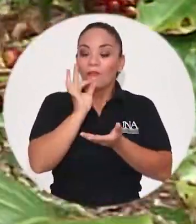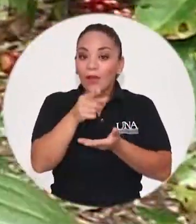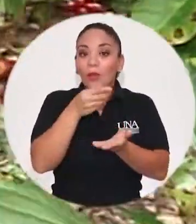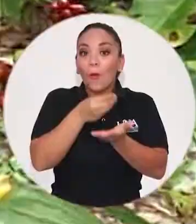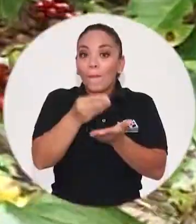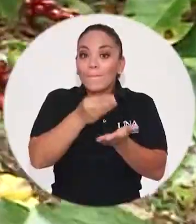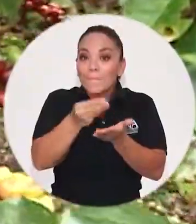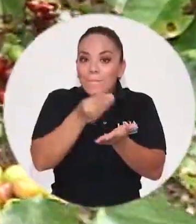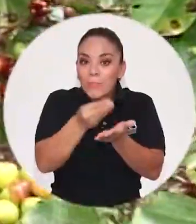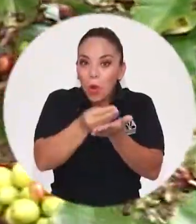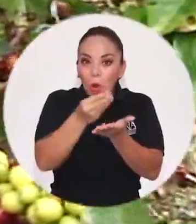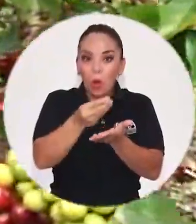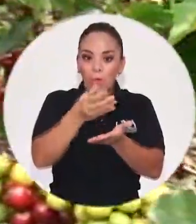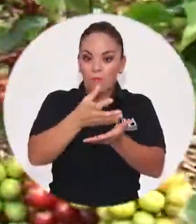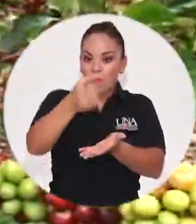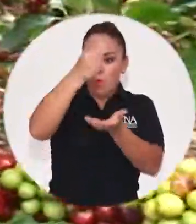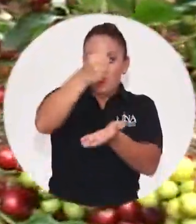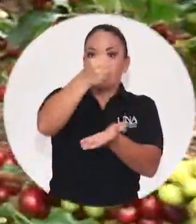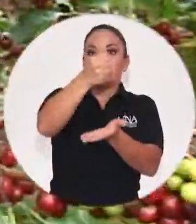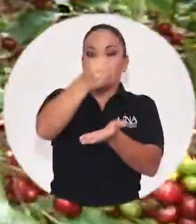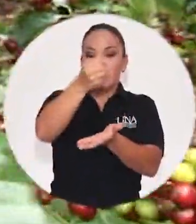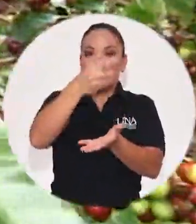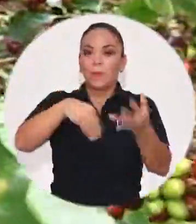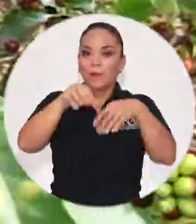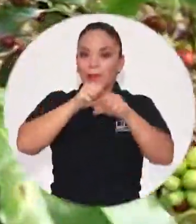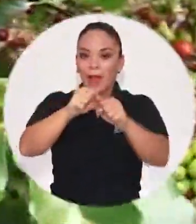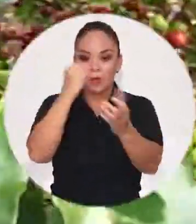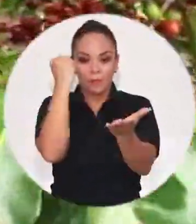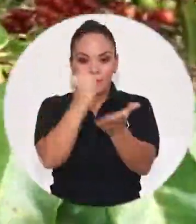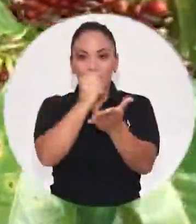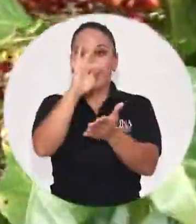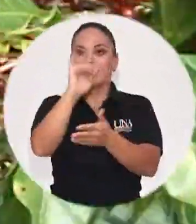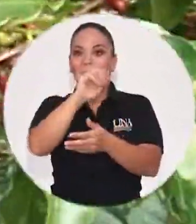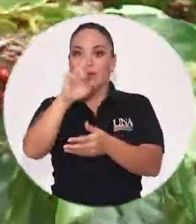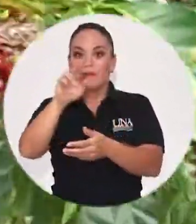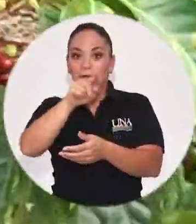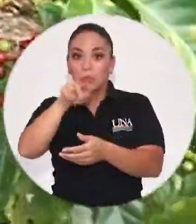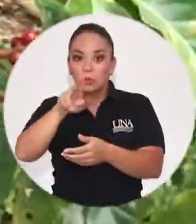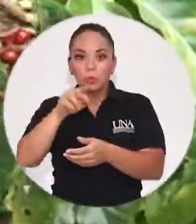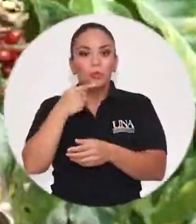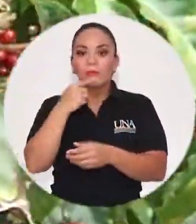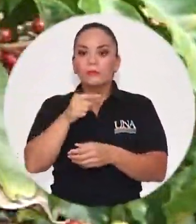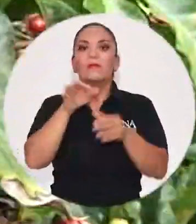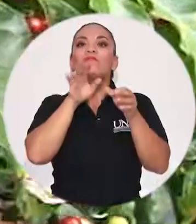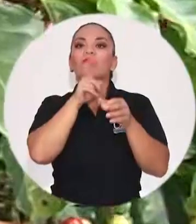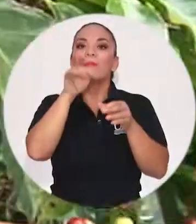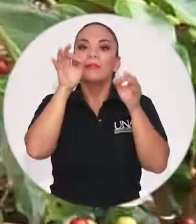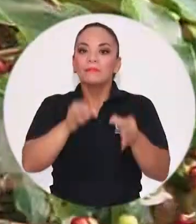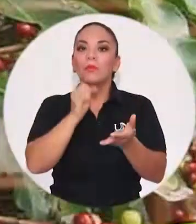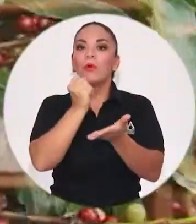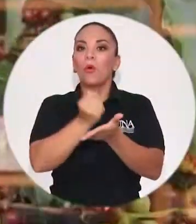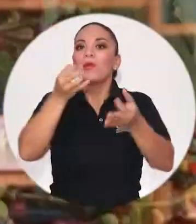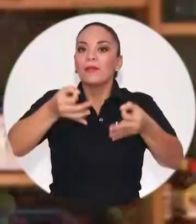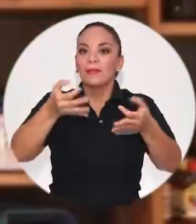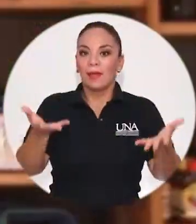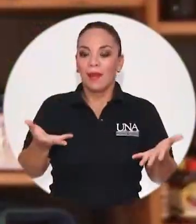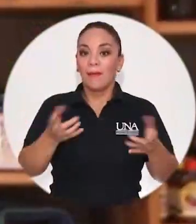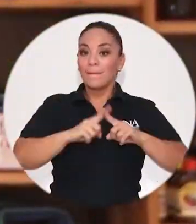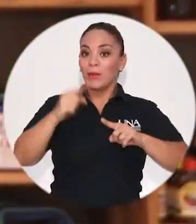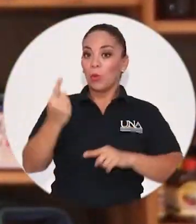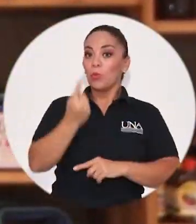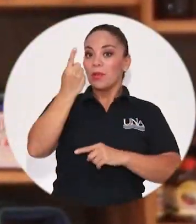bolsa, un supermercado que diga Tarrasú, no había certeza de que fuera efectivamente Tarrasú. Desde el inicio, por supuesto, nosotros somos